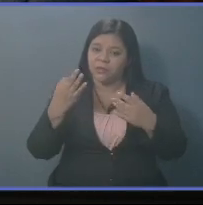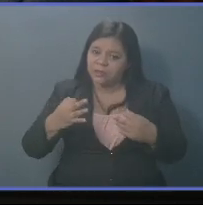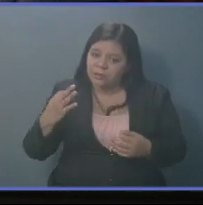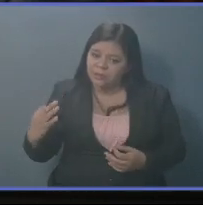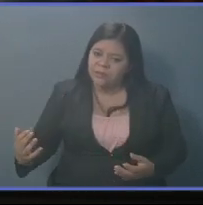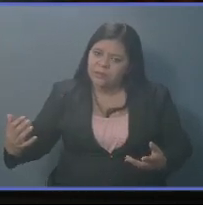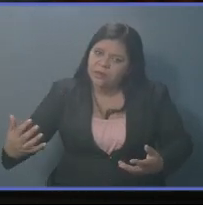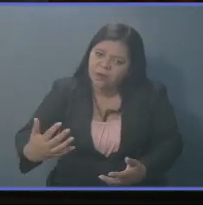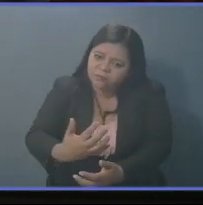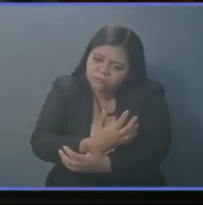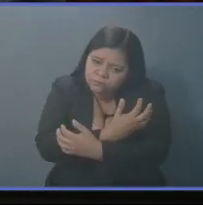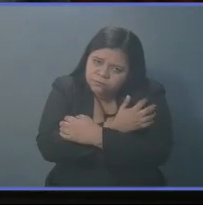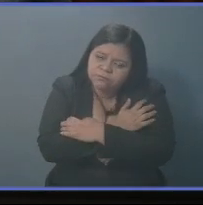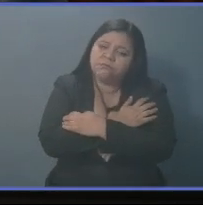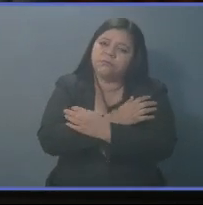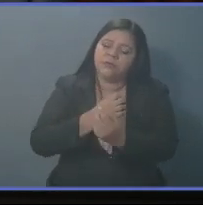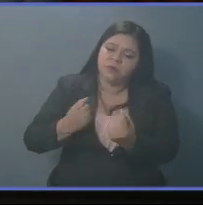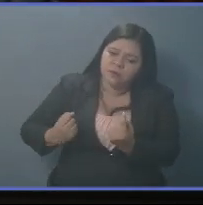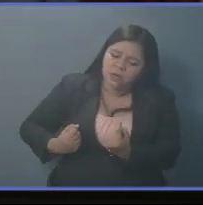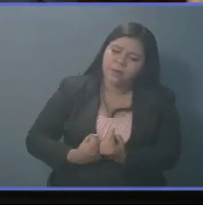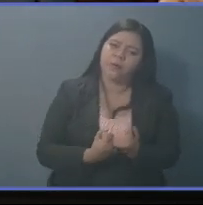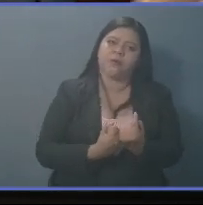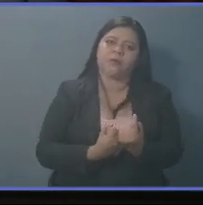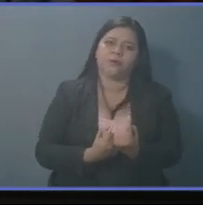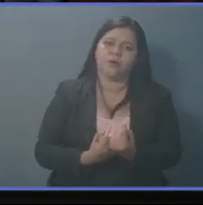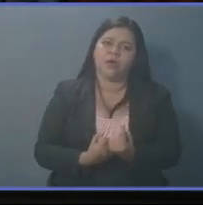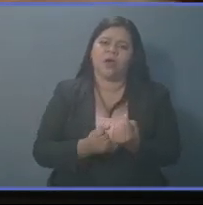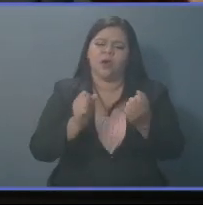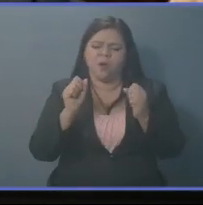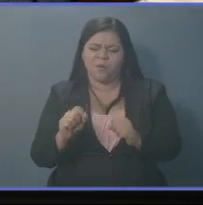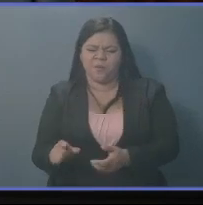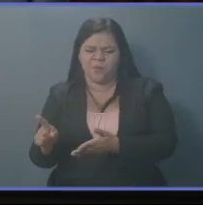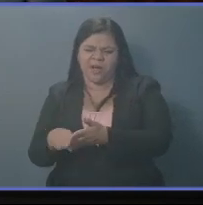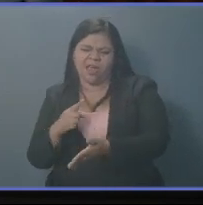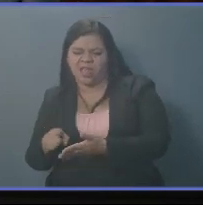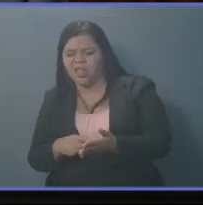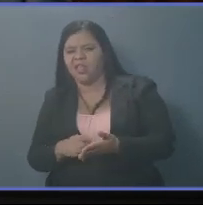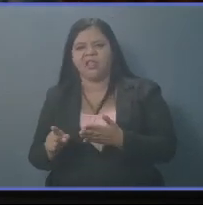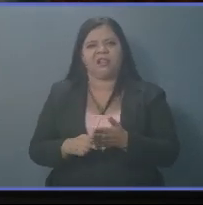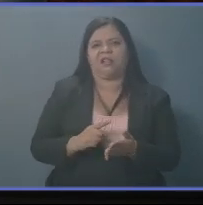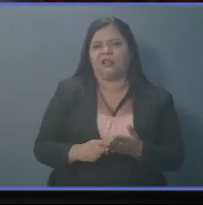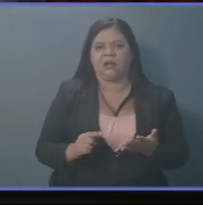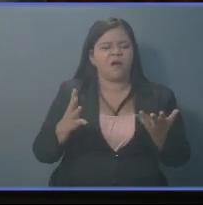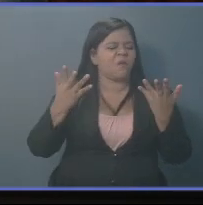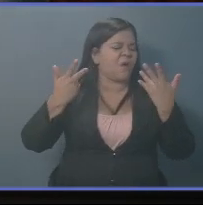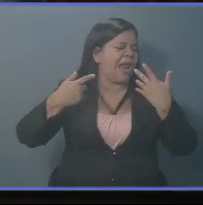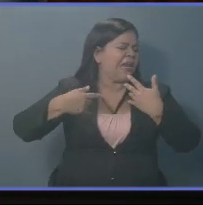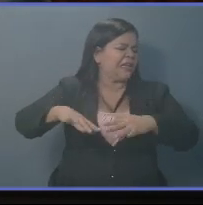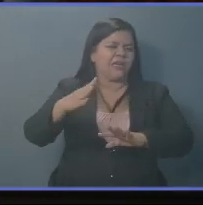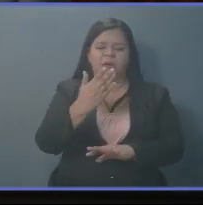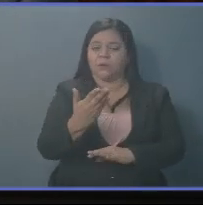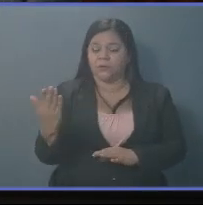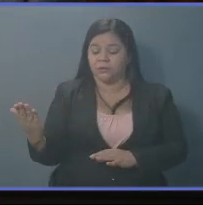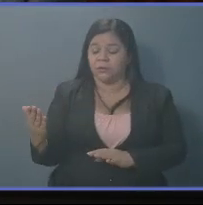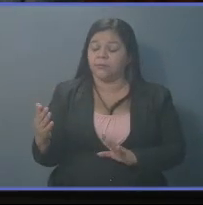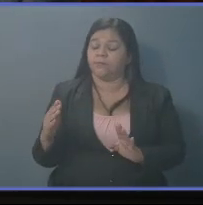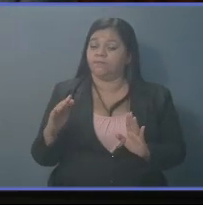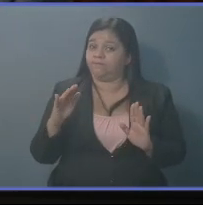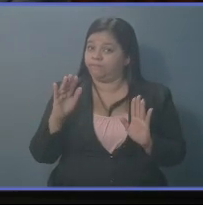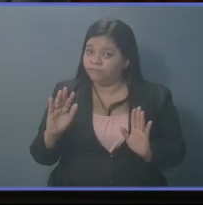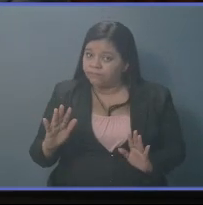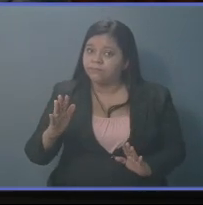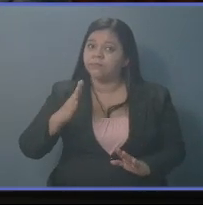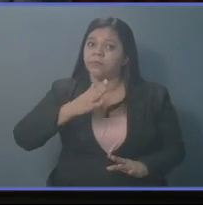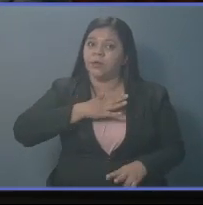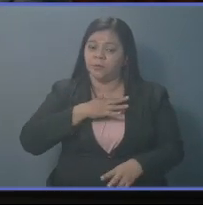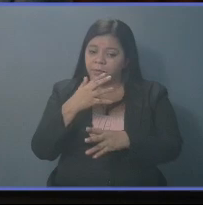solidaridad. Nos pueden criticar de lo que quieran esta noche, pero lo que sí estamos seguros